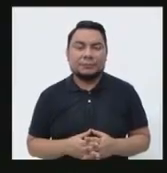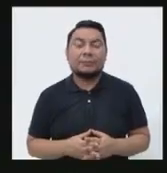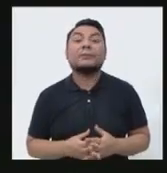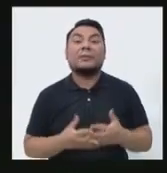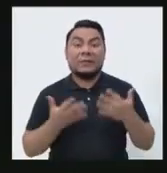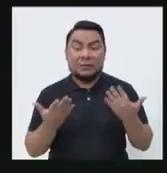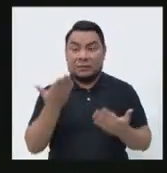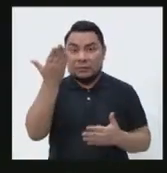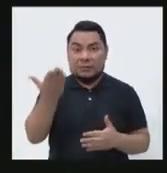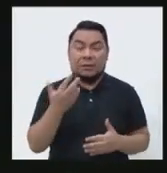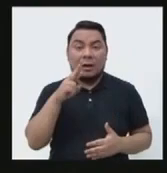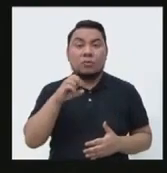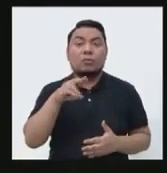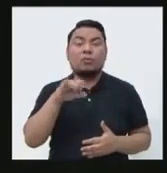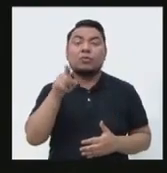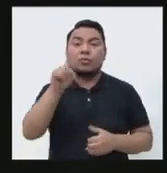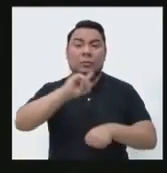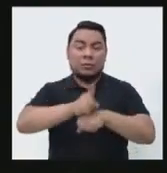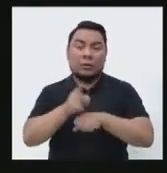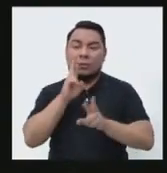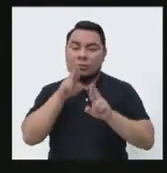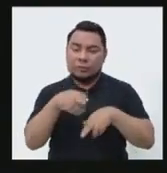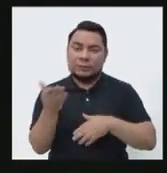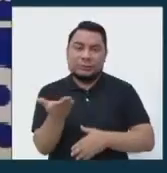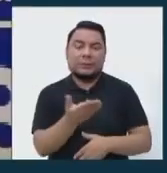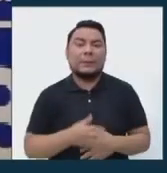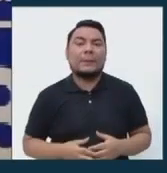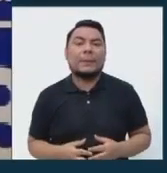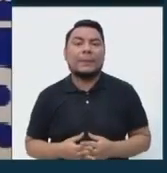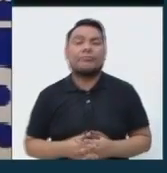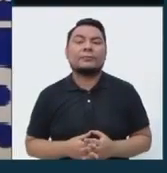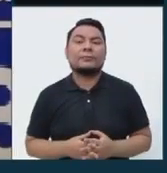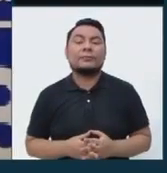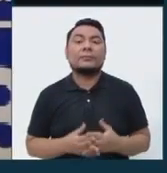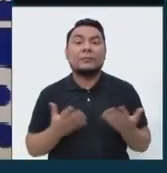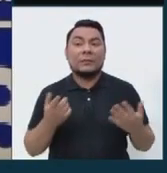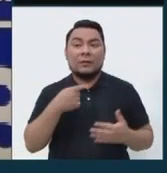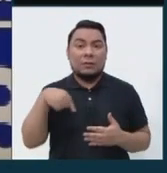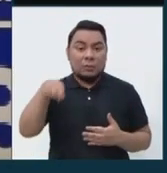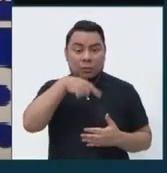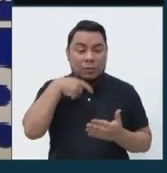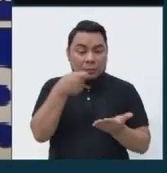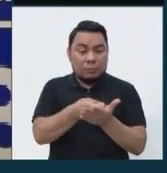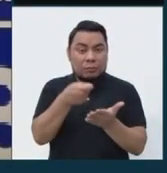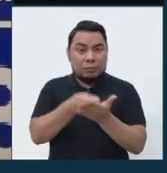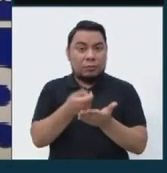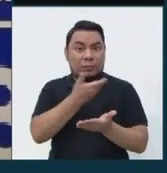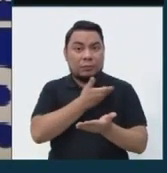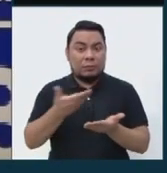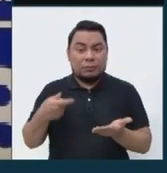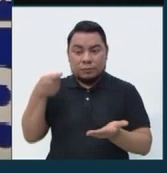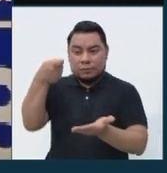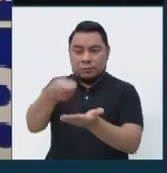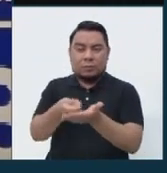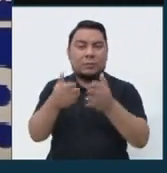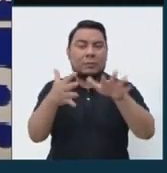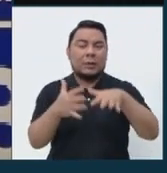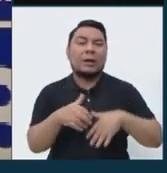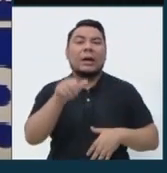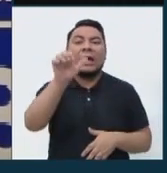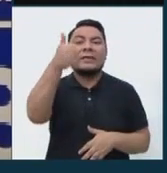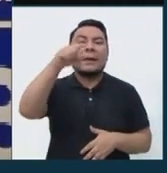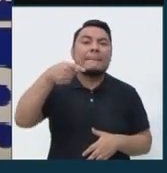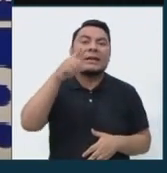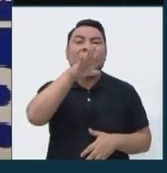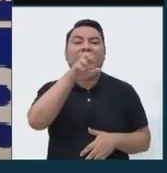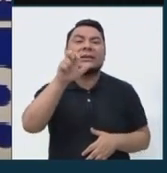Bien, el candidato Rómulo Mucho tiene un minuto para responder. Nuestro presupuesto de la República es alrededor de los 10